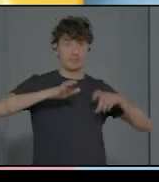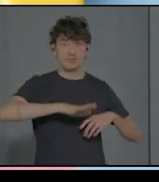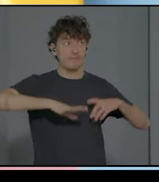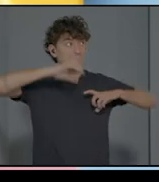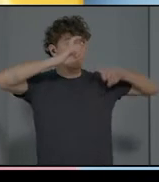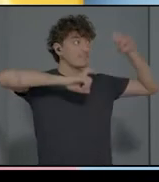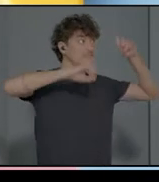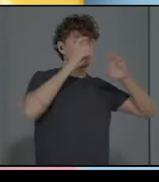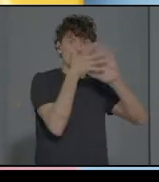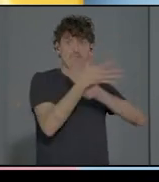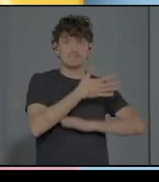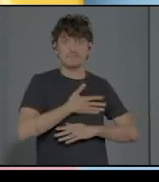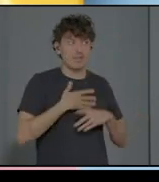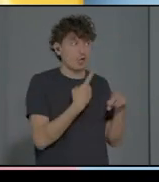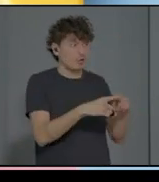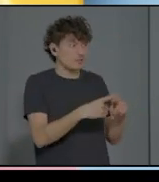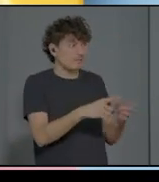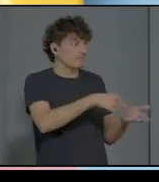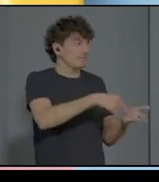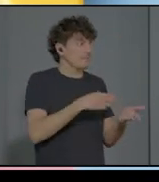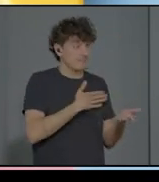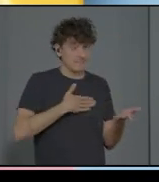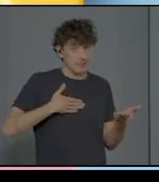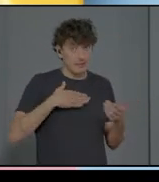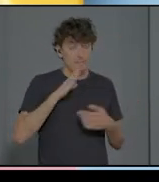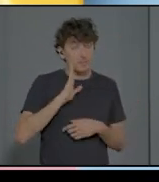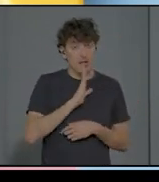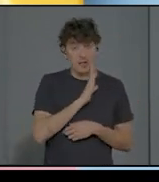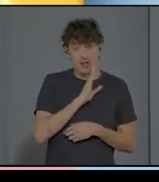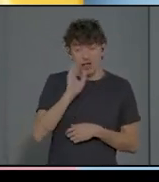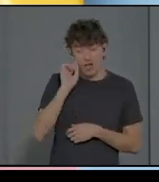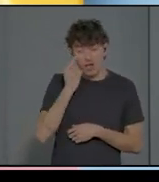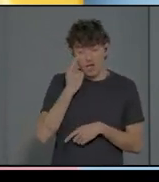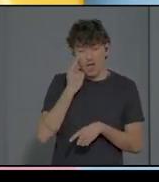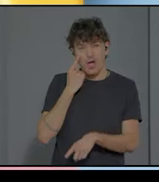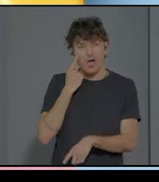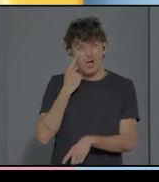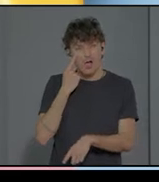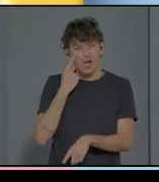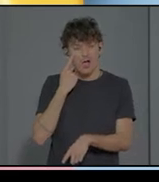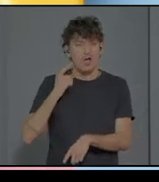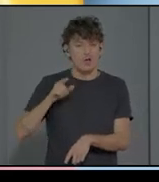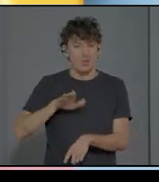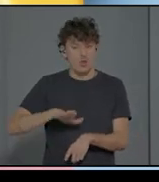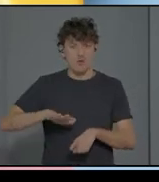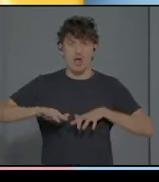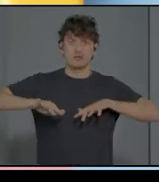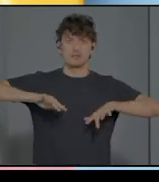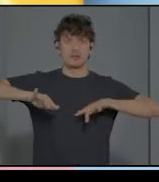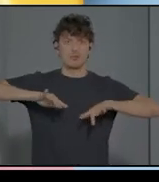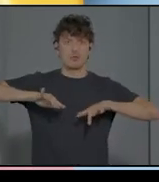progenitor se da cuenta de que tiene a un niño activo, a un niño que tiene un deseo y